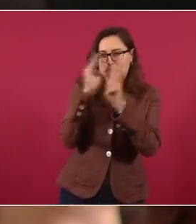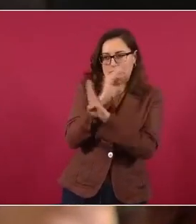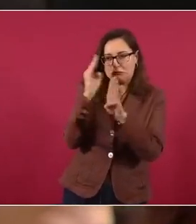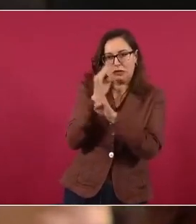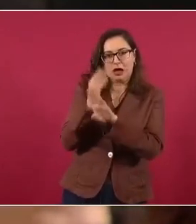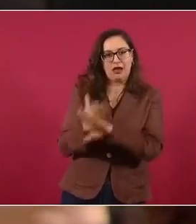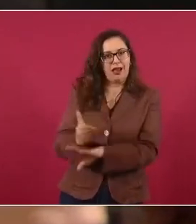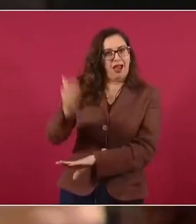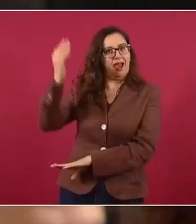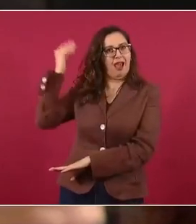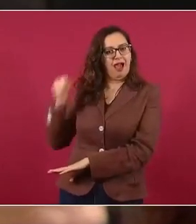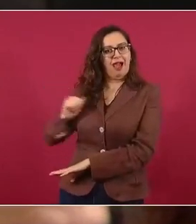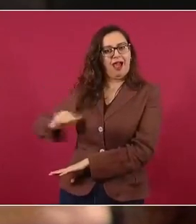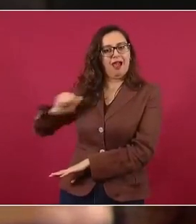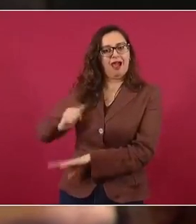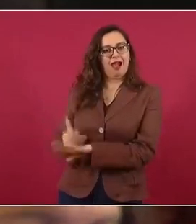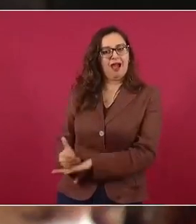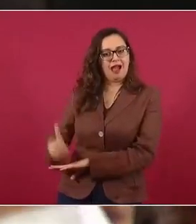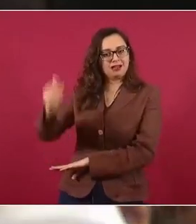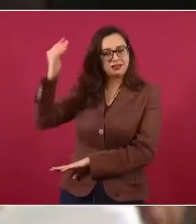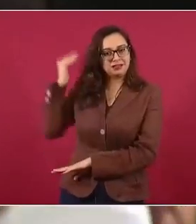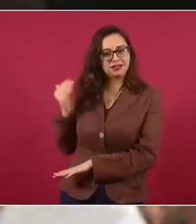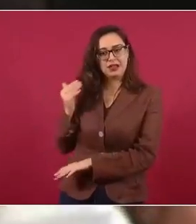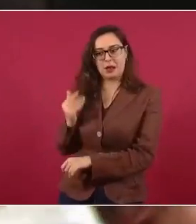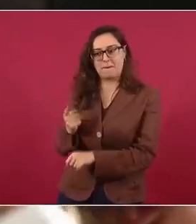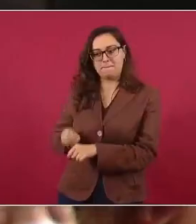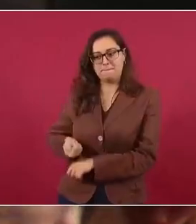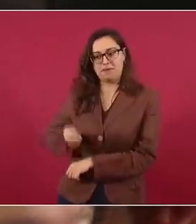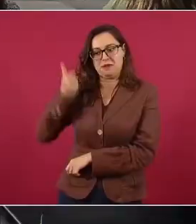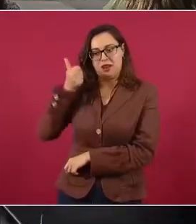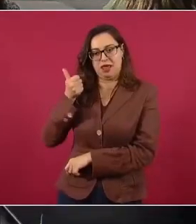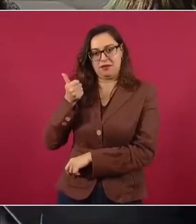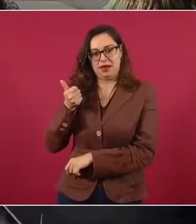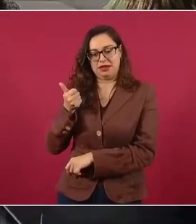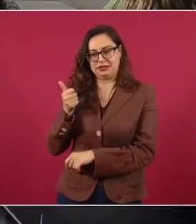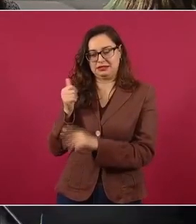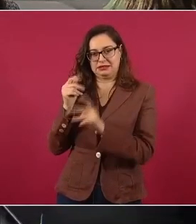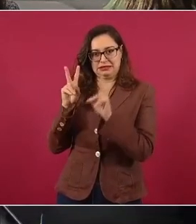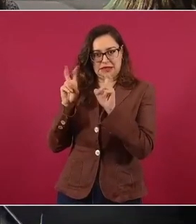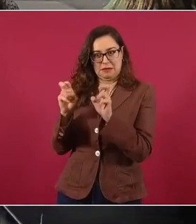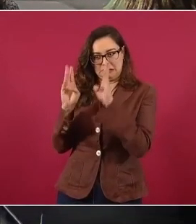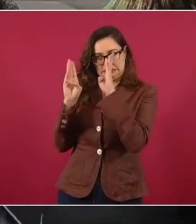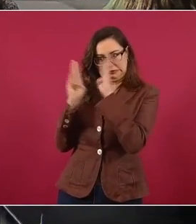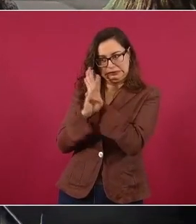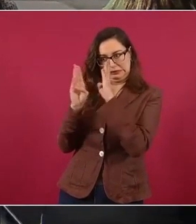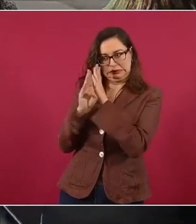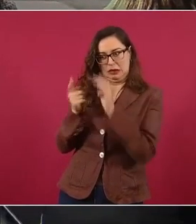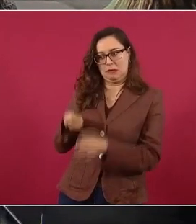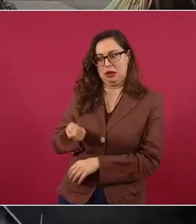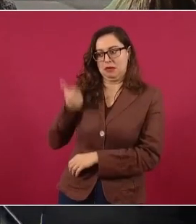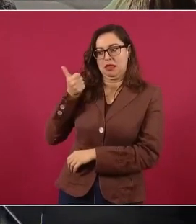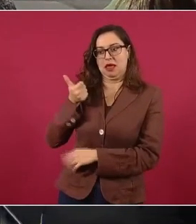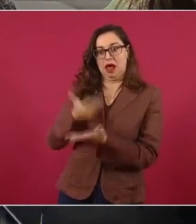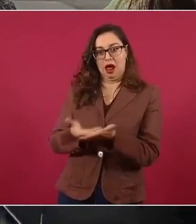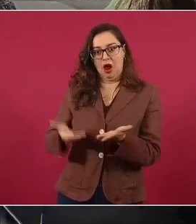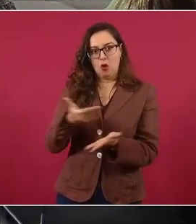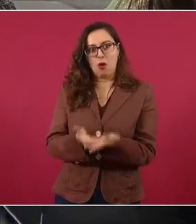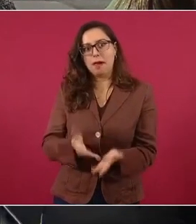vimos en la primera guerra fría con Estados Unidos y Rusia. Sí, yo deseo que no sea así.